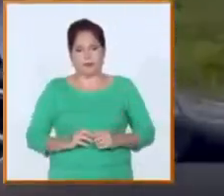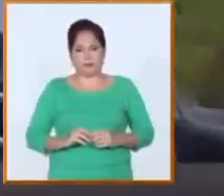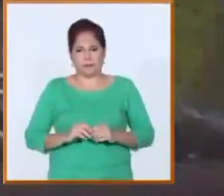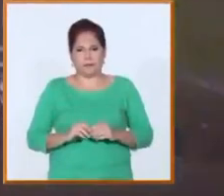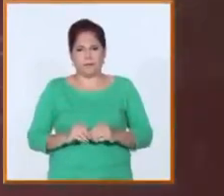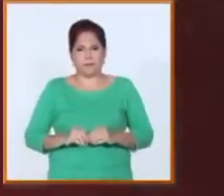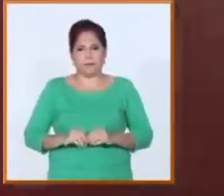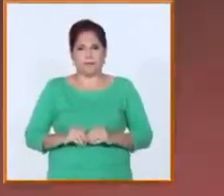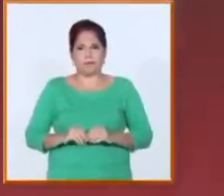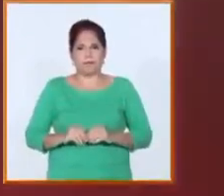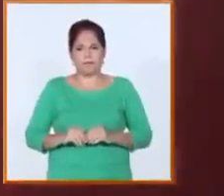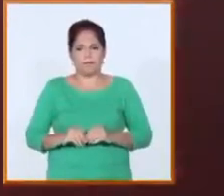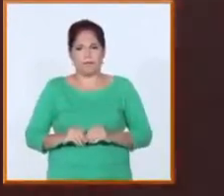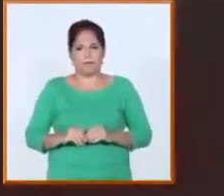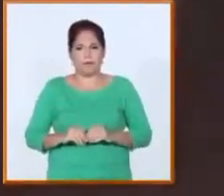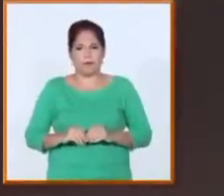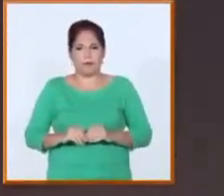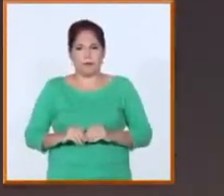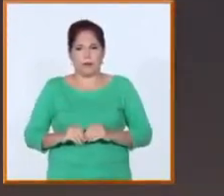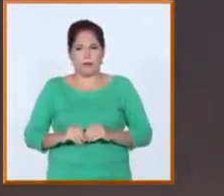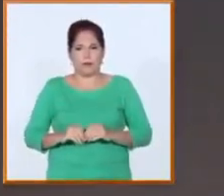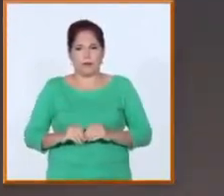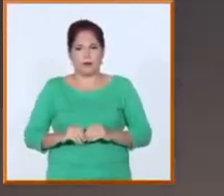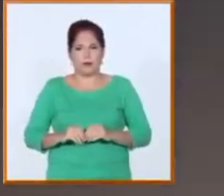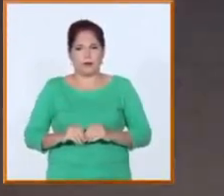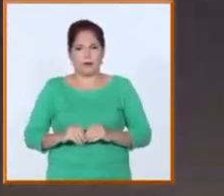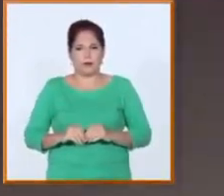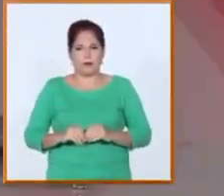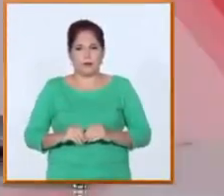Camaray Herrera especial para la Mesa Redonda